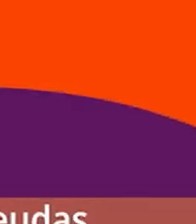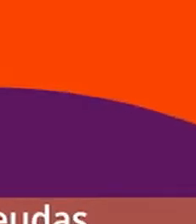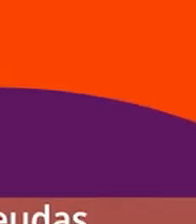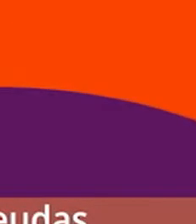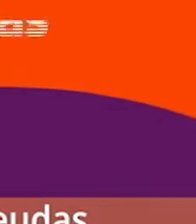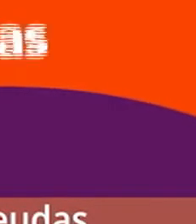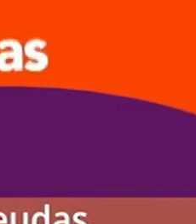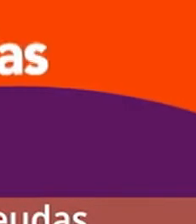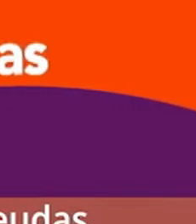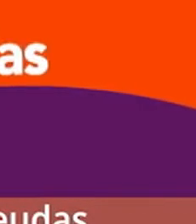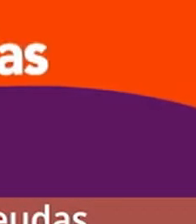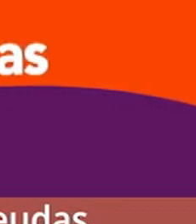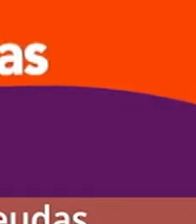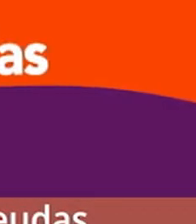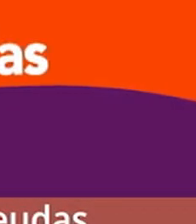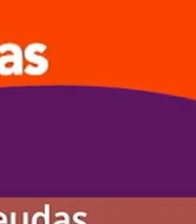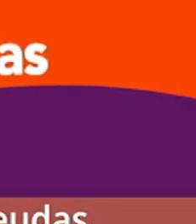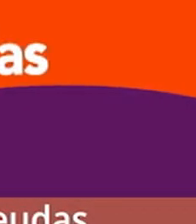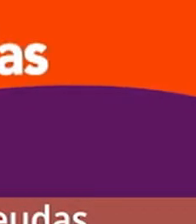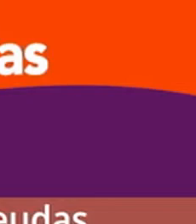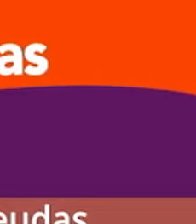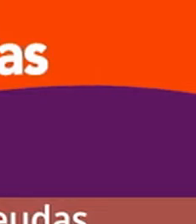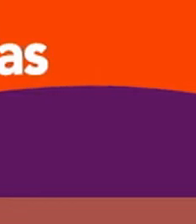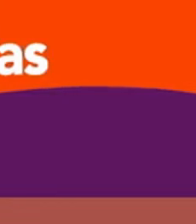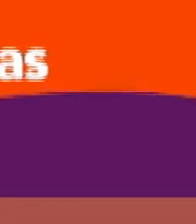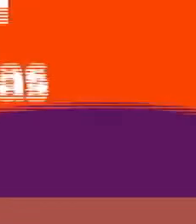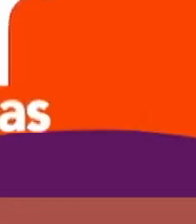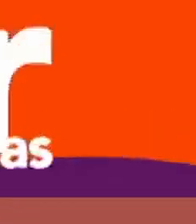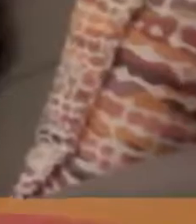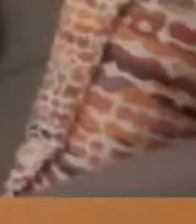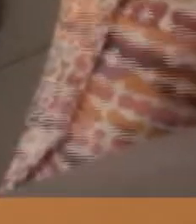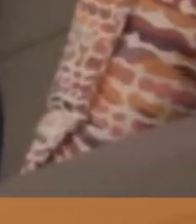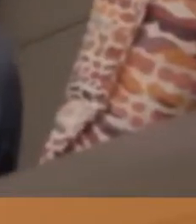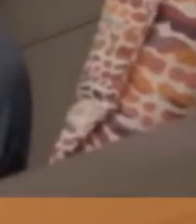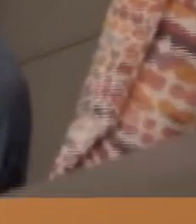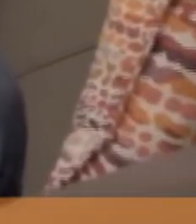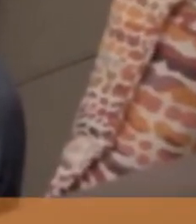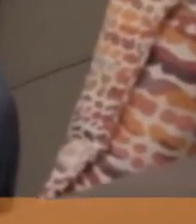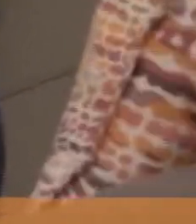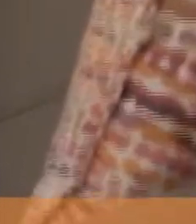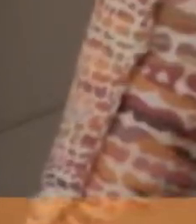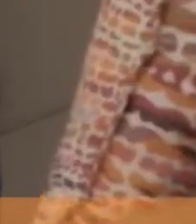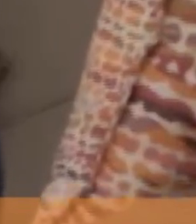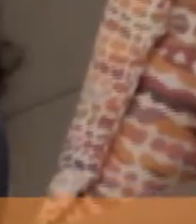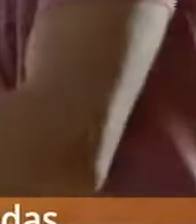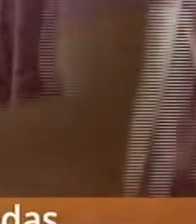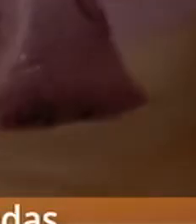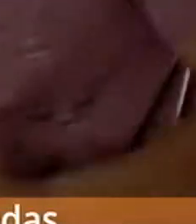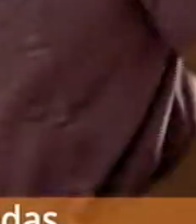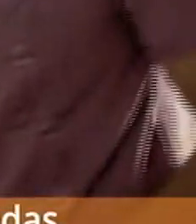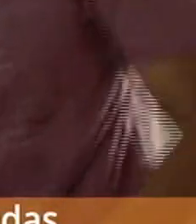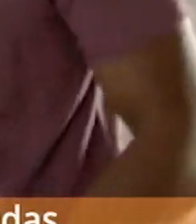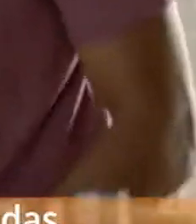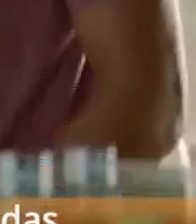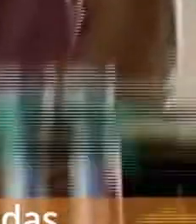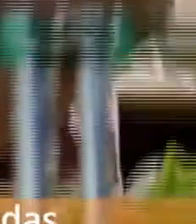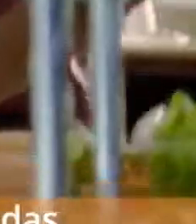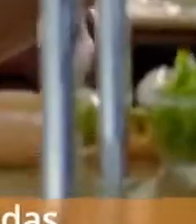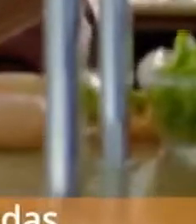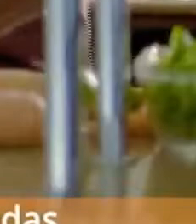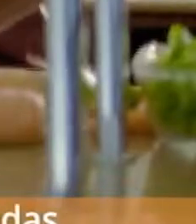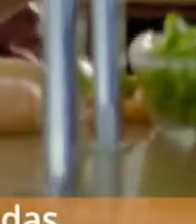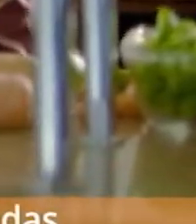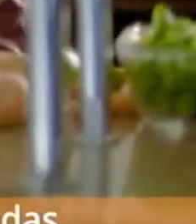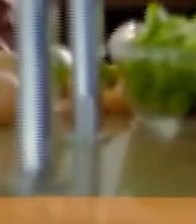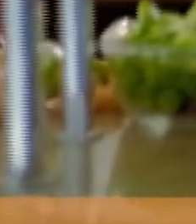El crédito más popular para que unifique sus deudas. Lili con una sola deuda liberó su salario. Manuel bajó los intereses al